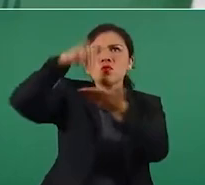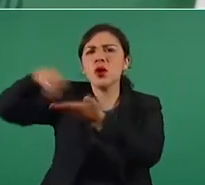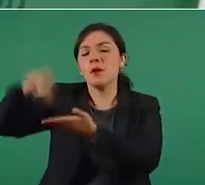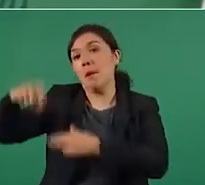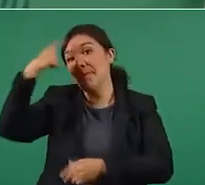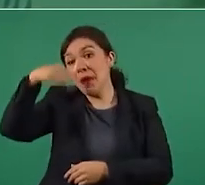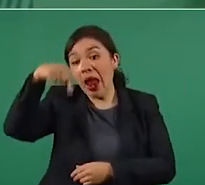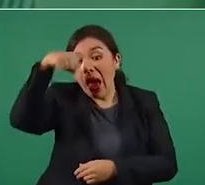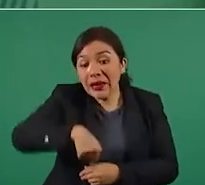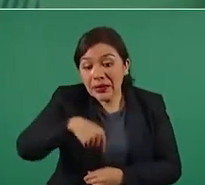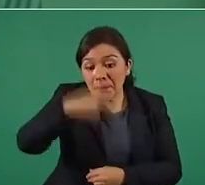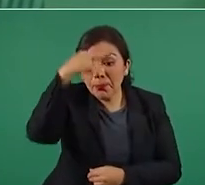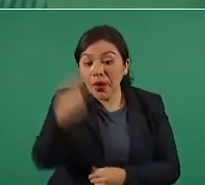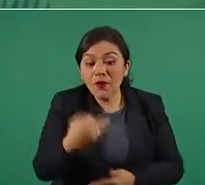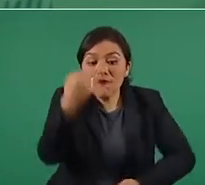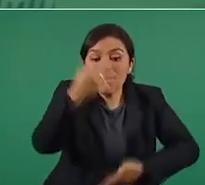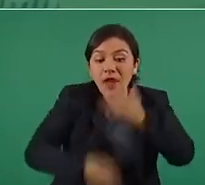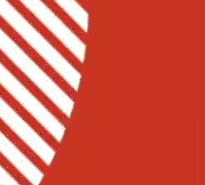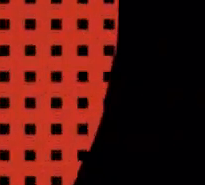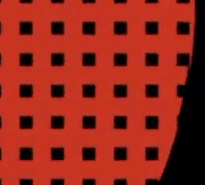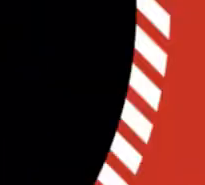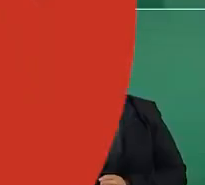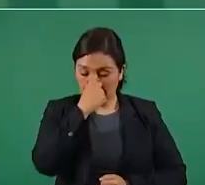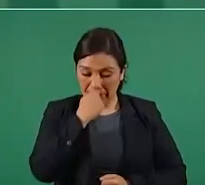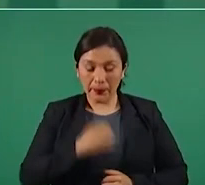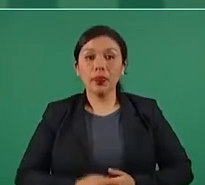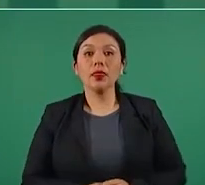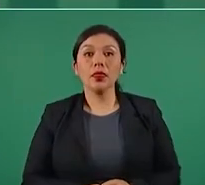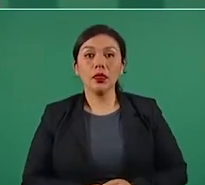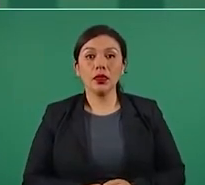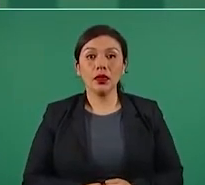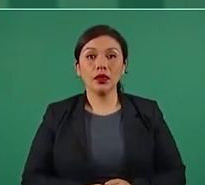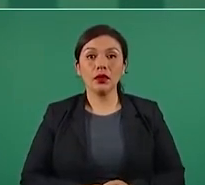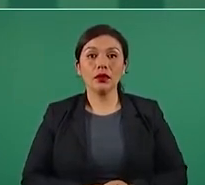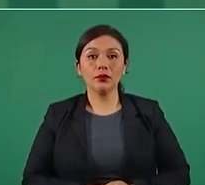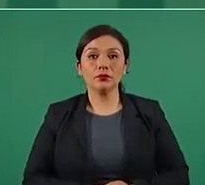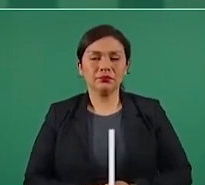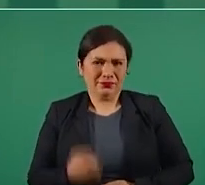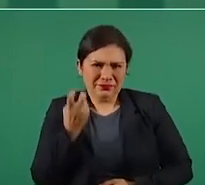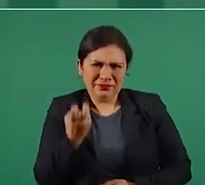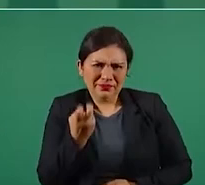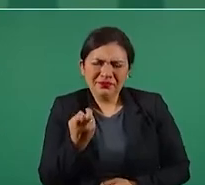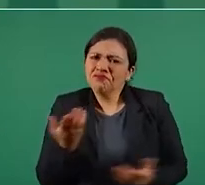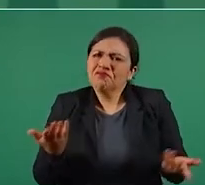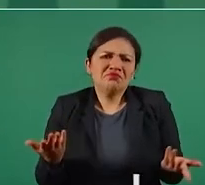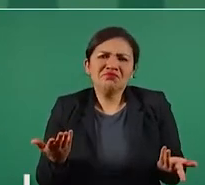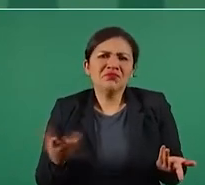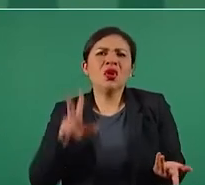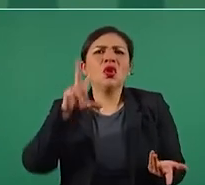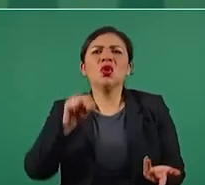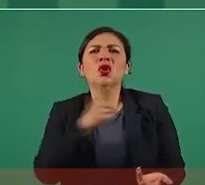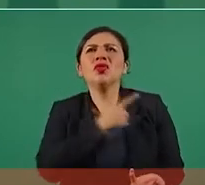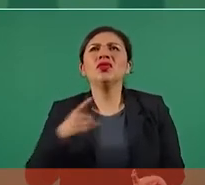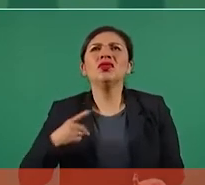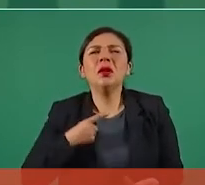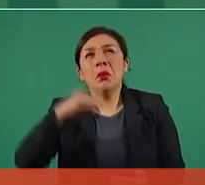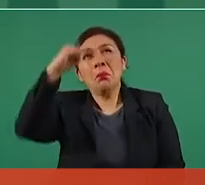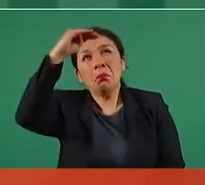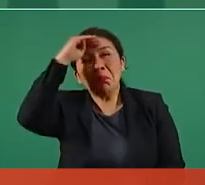falten los medicamentos. De modo que no hay que adelantar